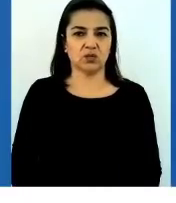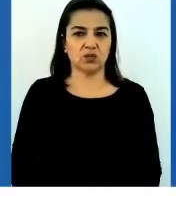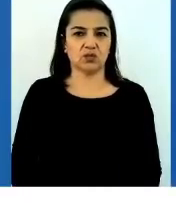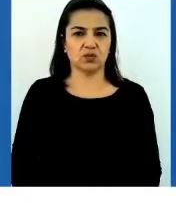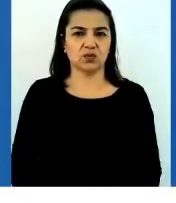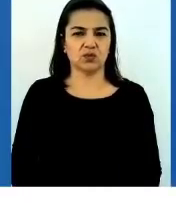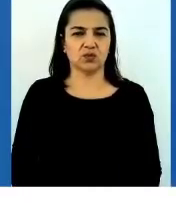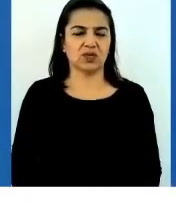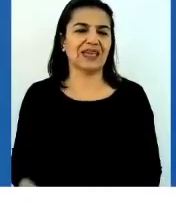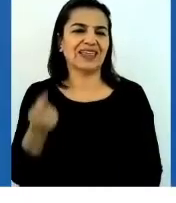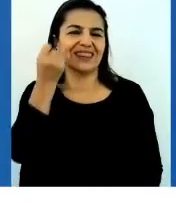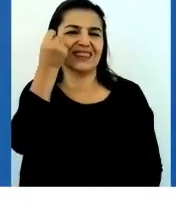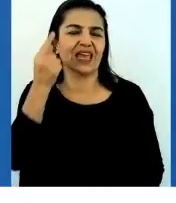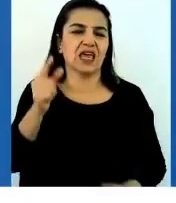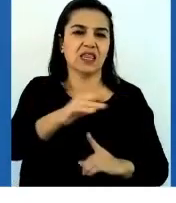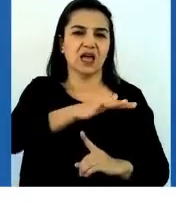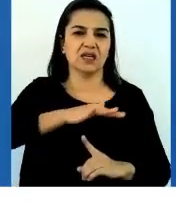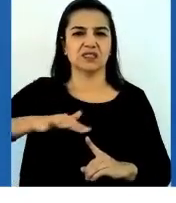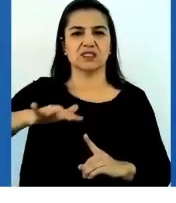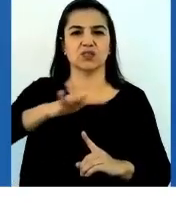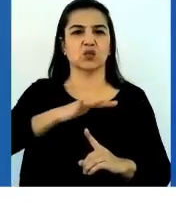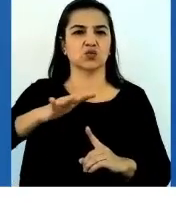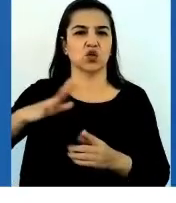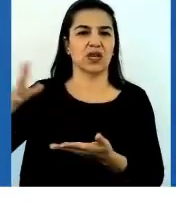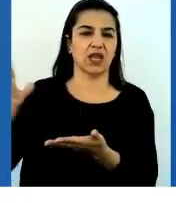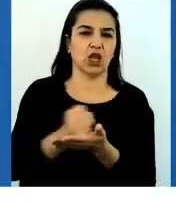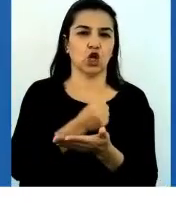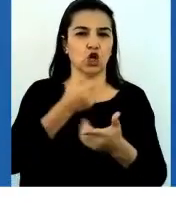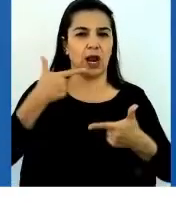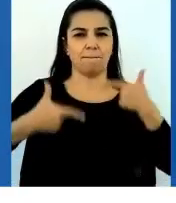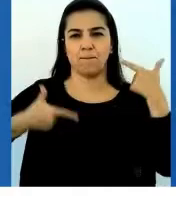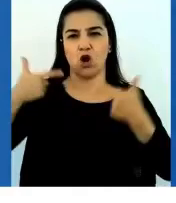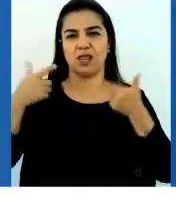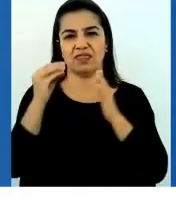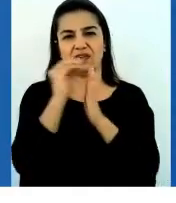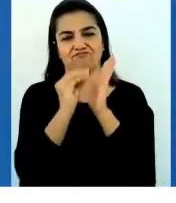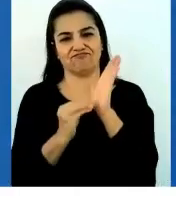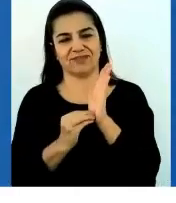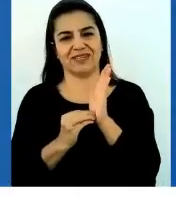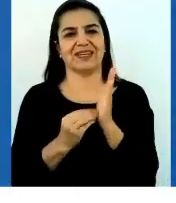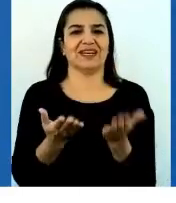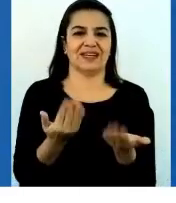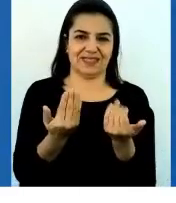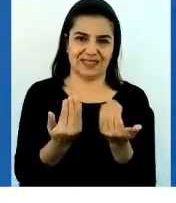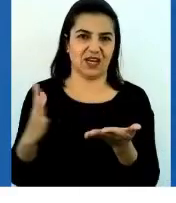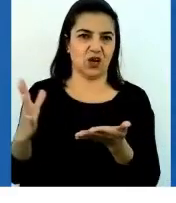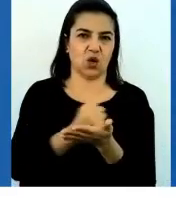entender la situación y tener las políticas necesarias para hacer este cambio.